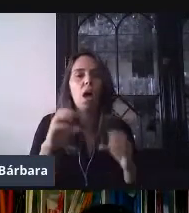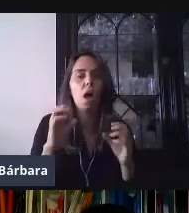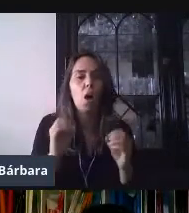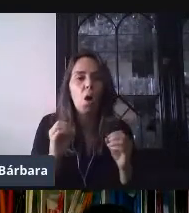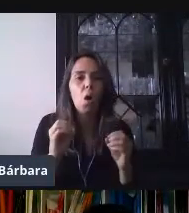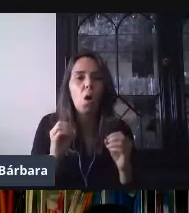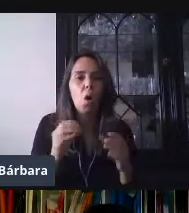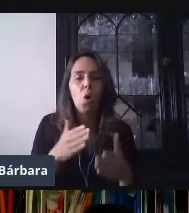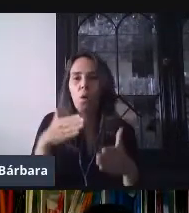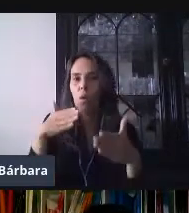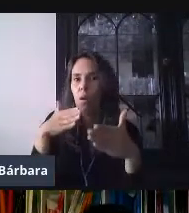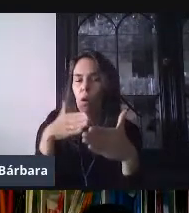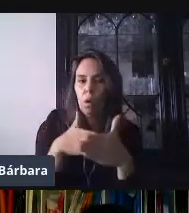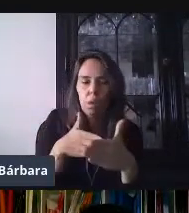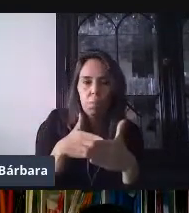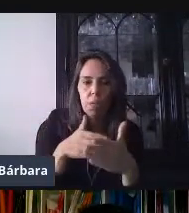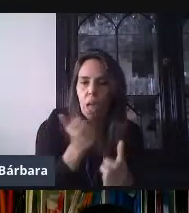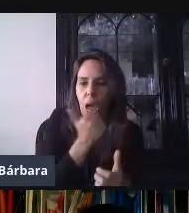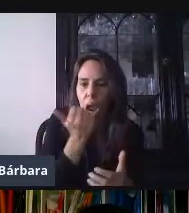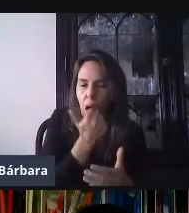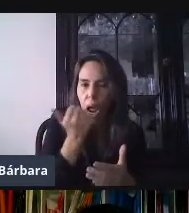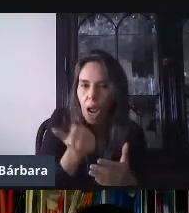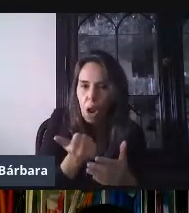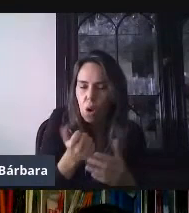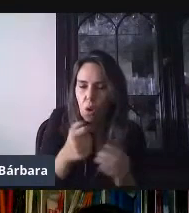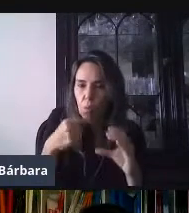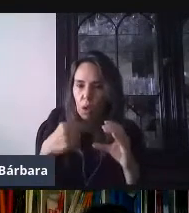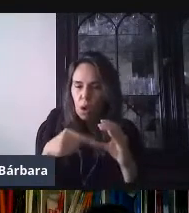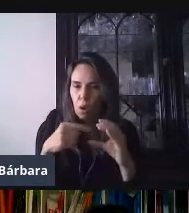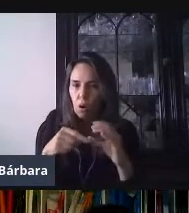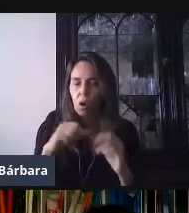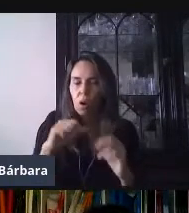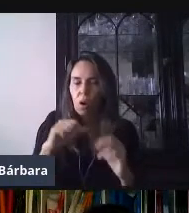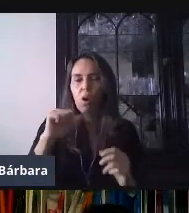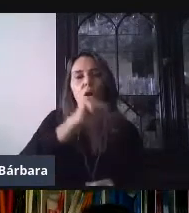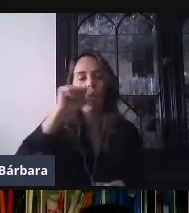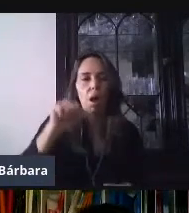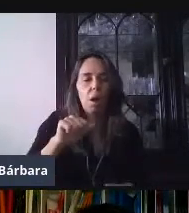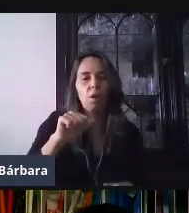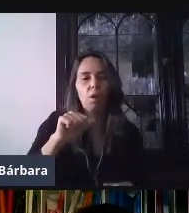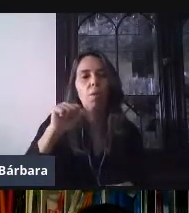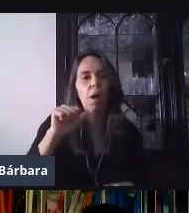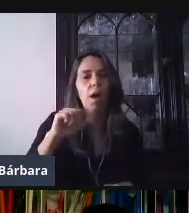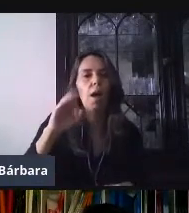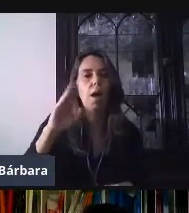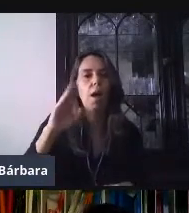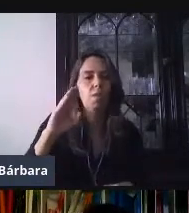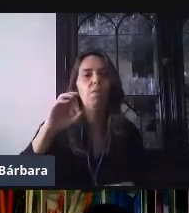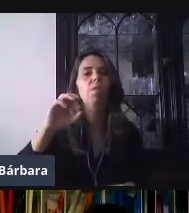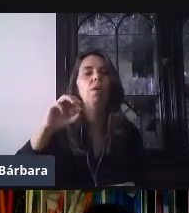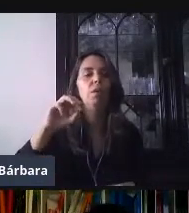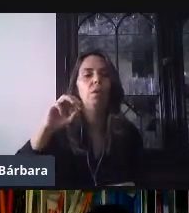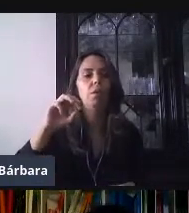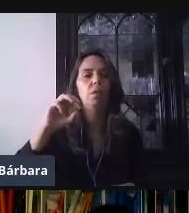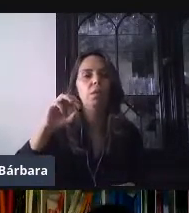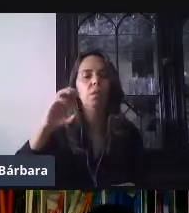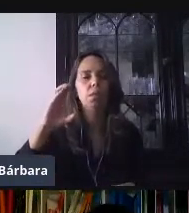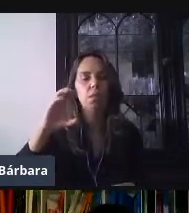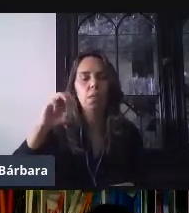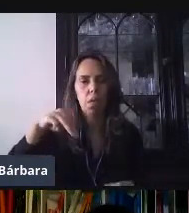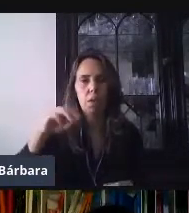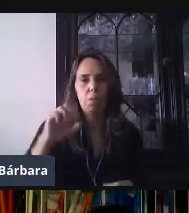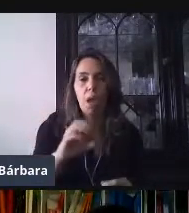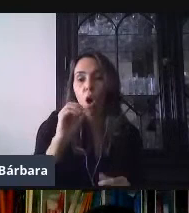las respuestas a los alumnos con su correo afsm.go.mx, o si queremos